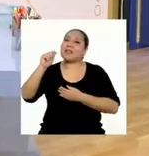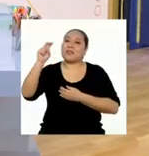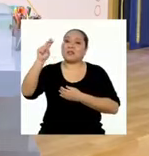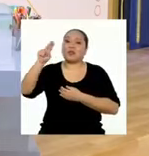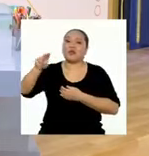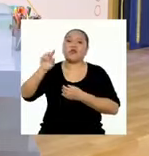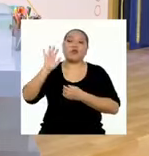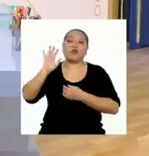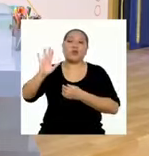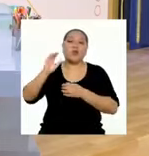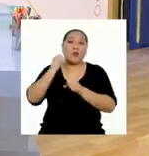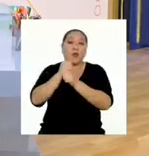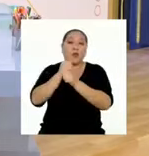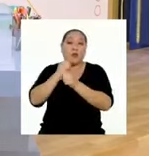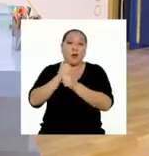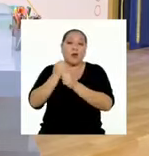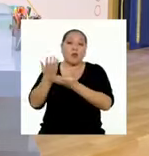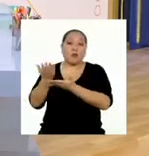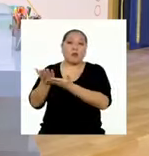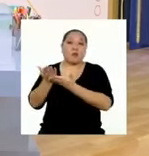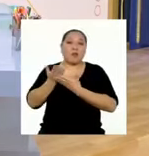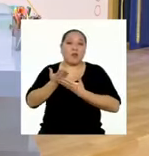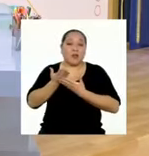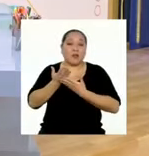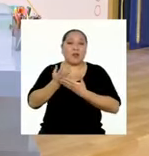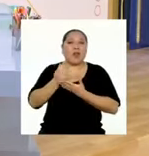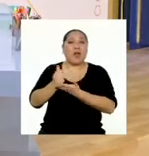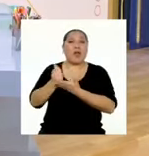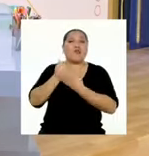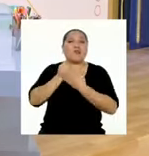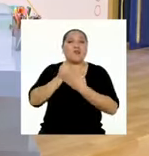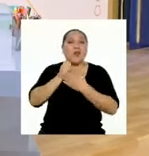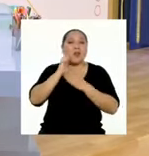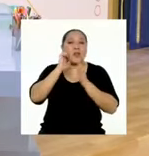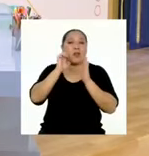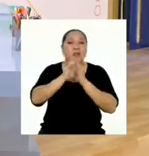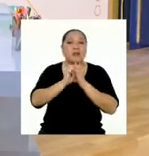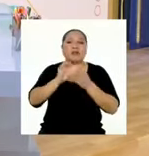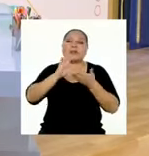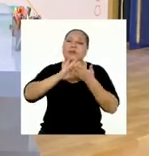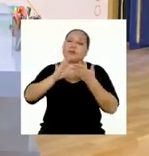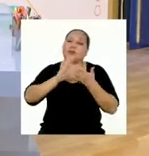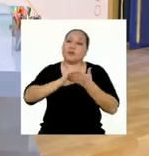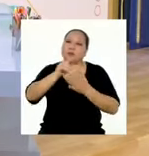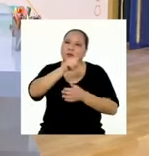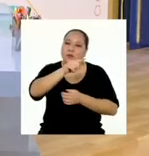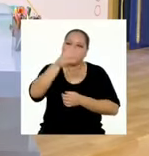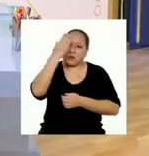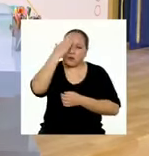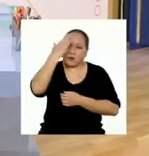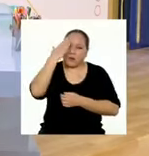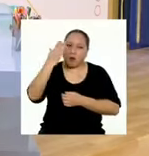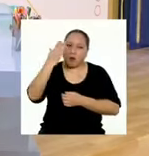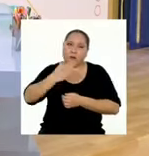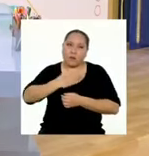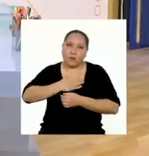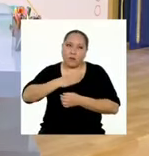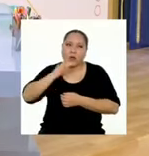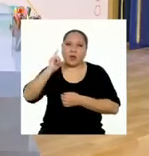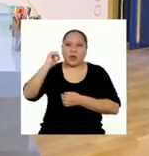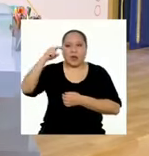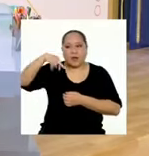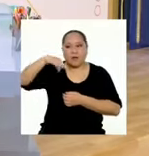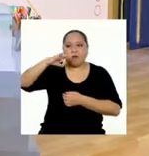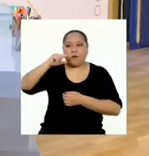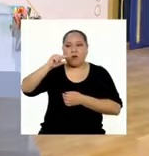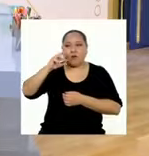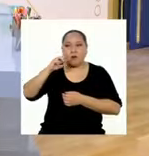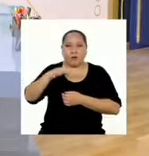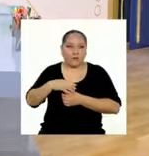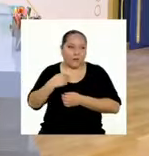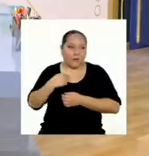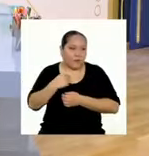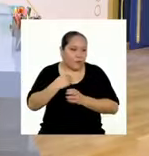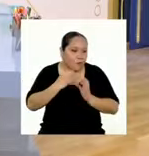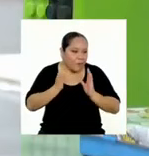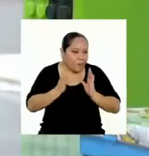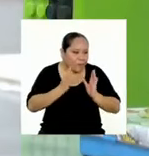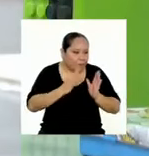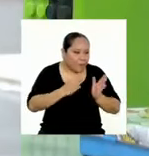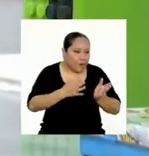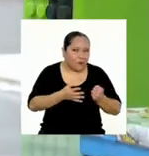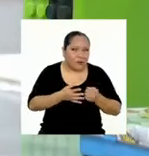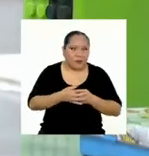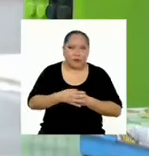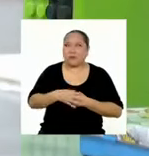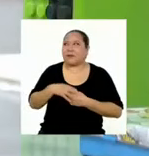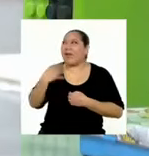infografía nos ha servido de ejemplo. Y más bien, disculpen, ustedes saben lo que pasó con la infografía que yo había preparado.